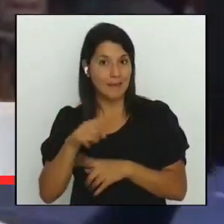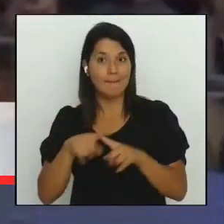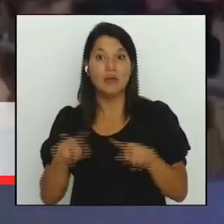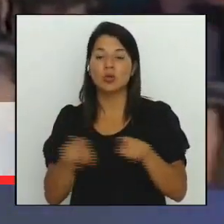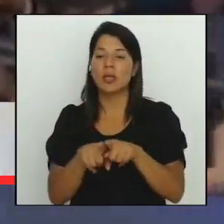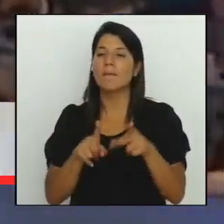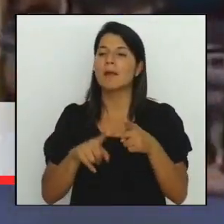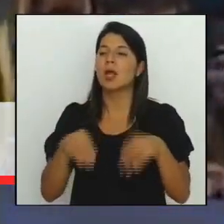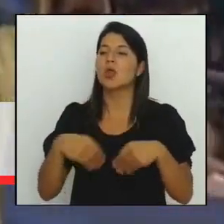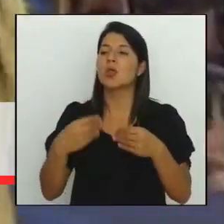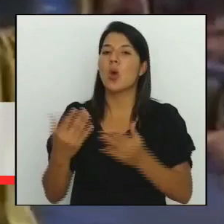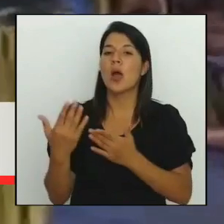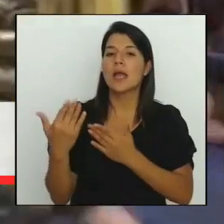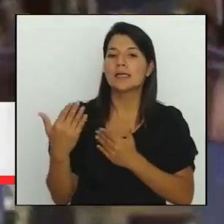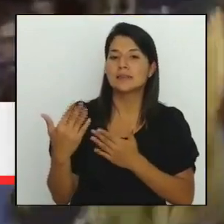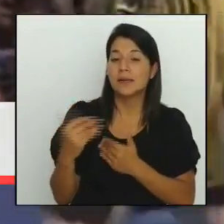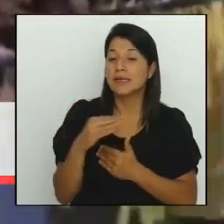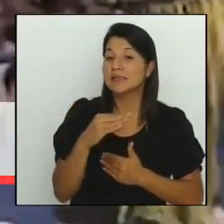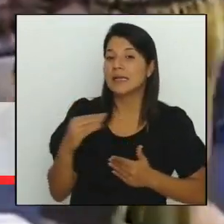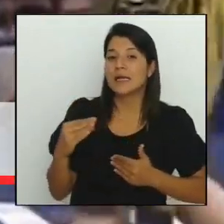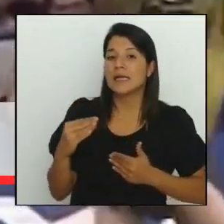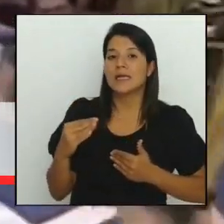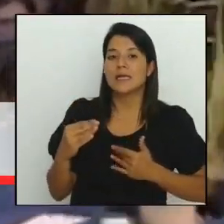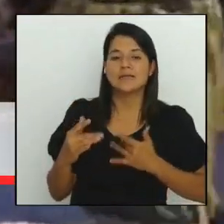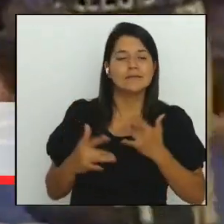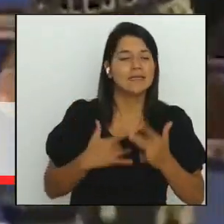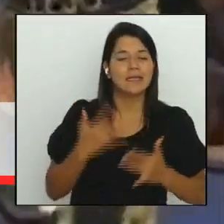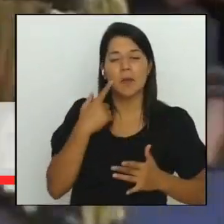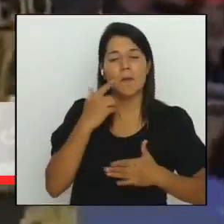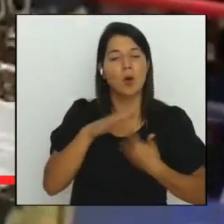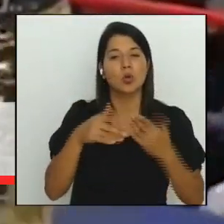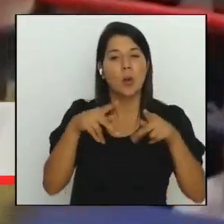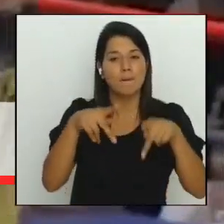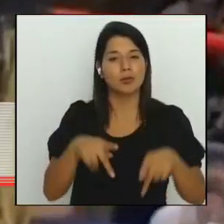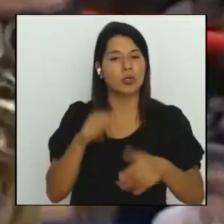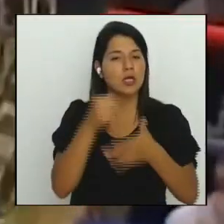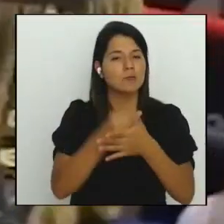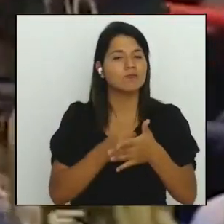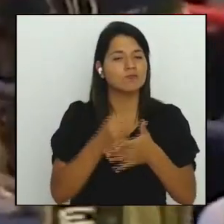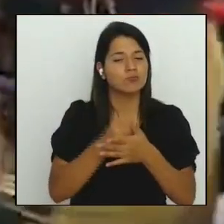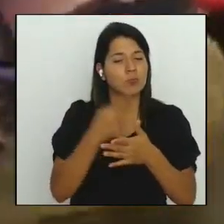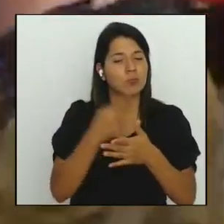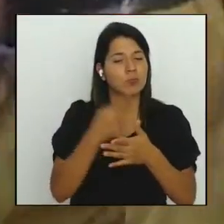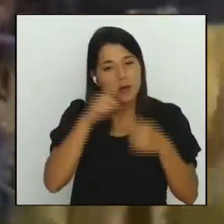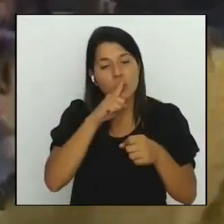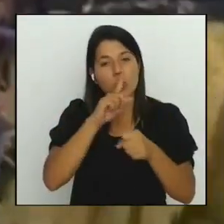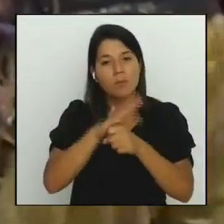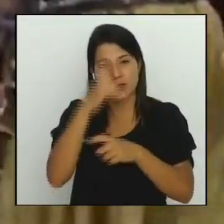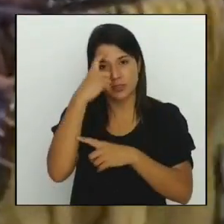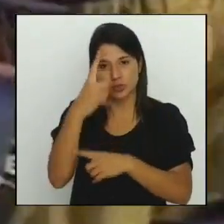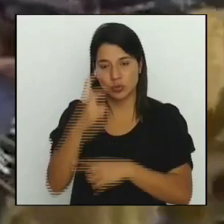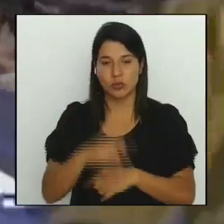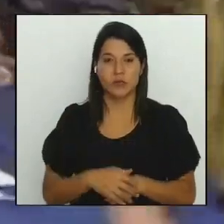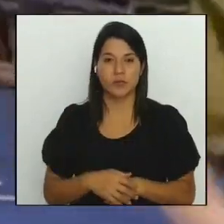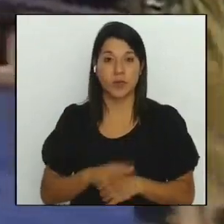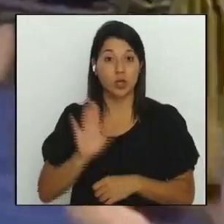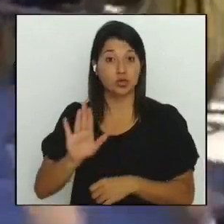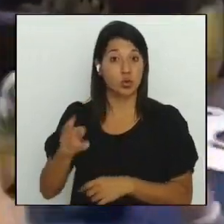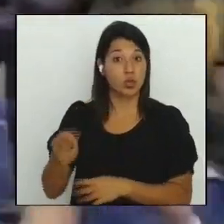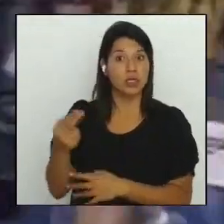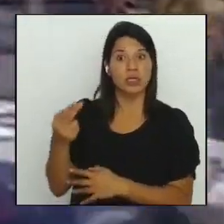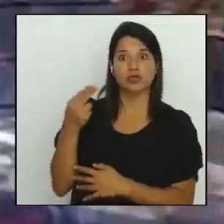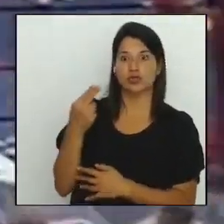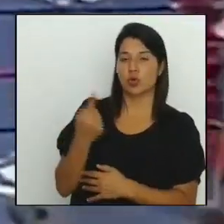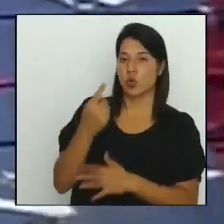el espíritu de todos aquellos que luchan por alcanzar sus sueños a pesar de las adversidades su historia inspiradora sirve como